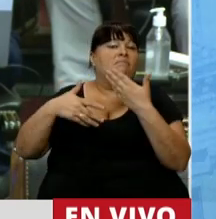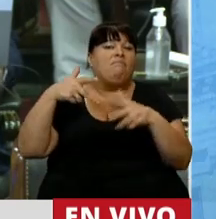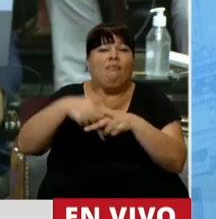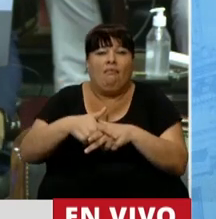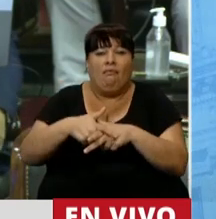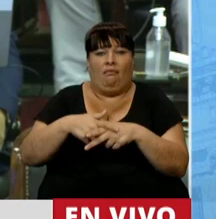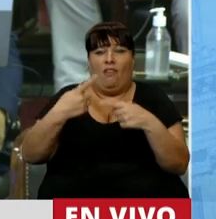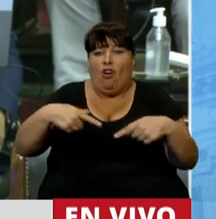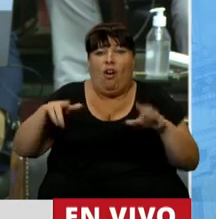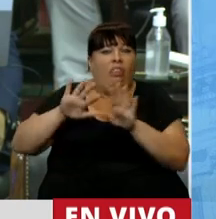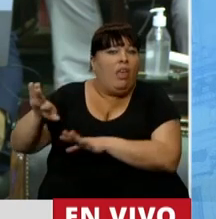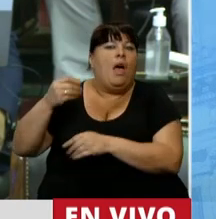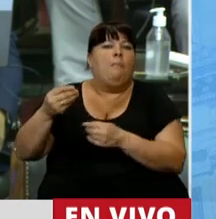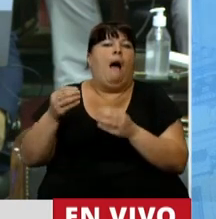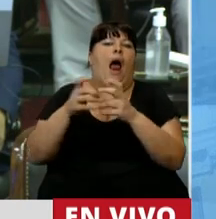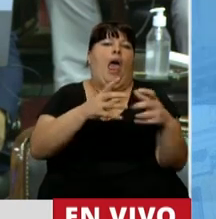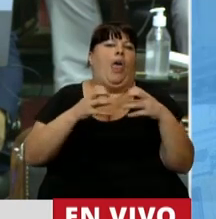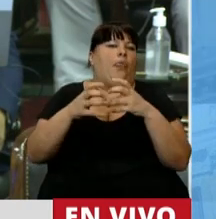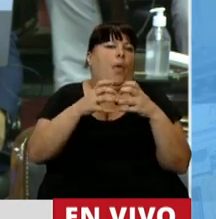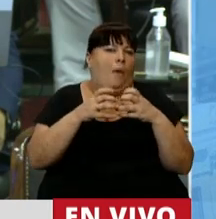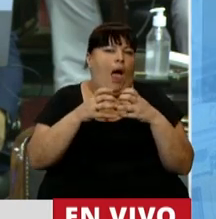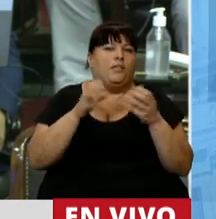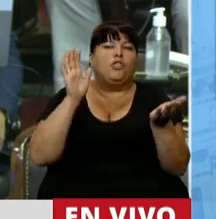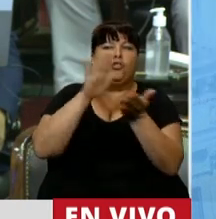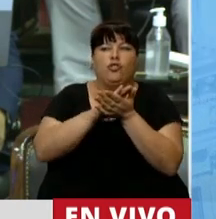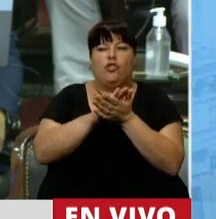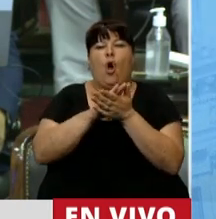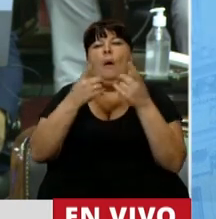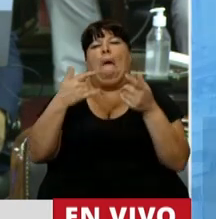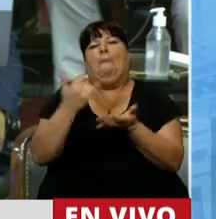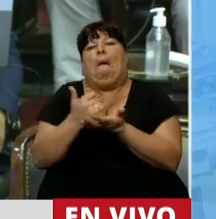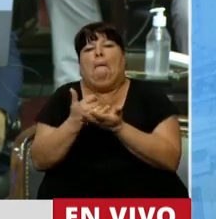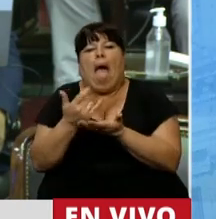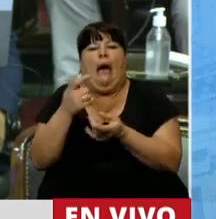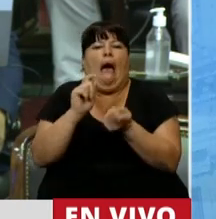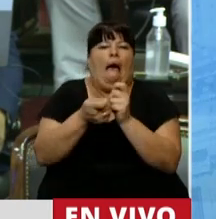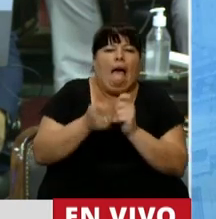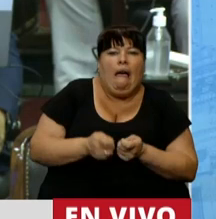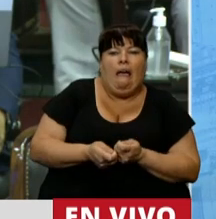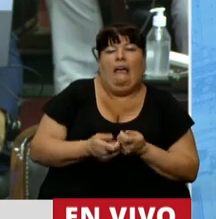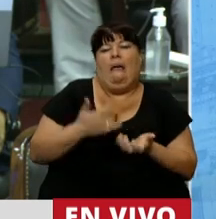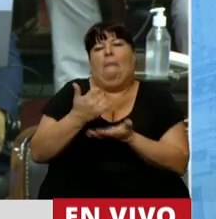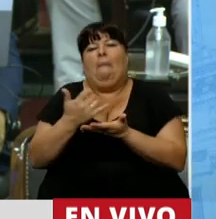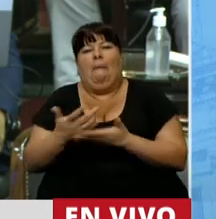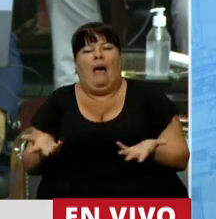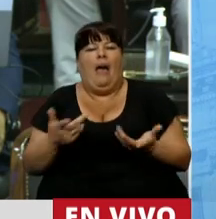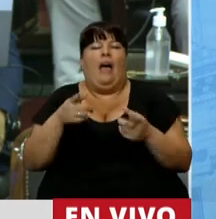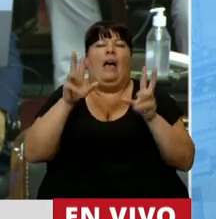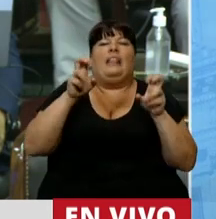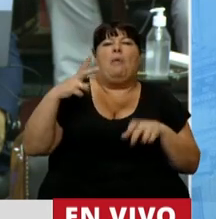todo eso para empezar a discutir respecto a cosas pequeñas, los devaneos, las